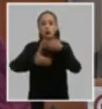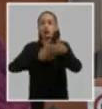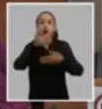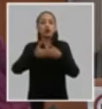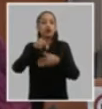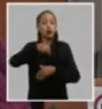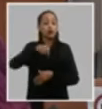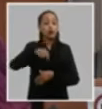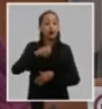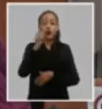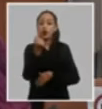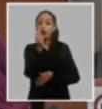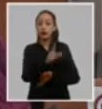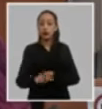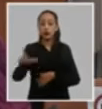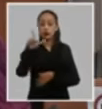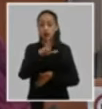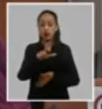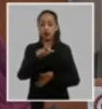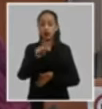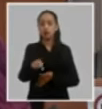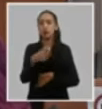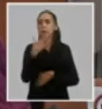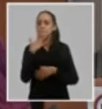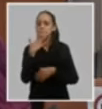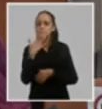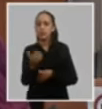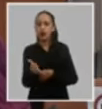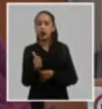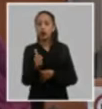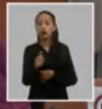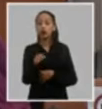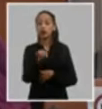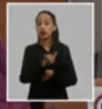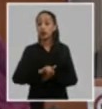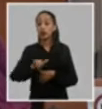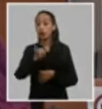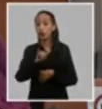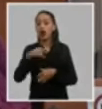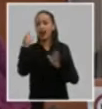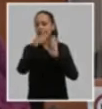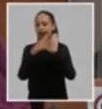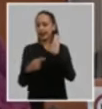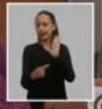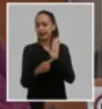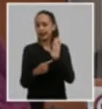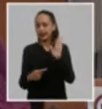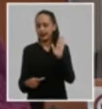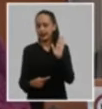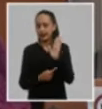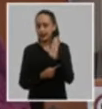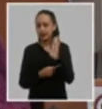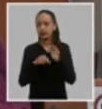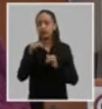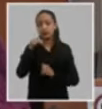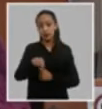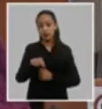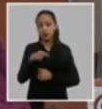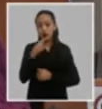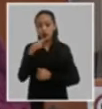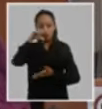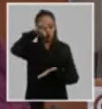económico y social de modo que se propice una adecuada combinación del carácter centralizado de la planificación